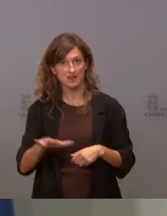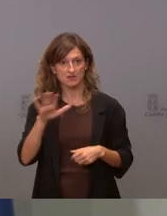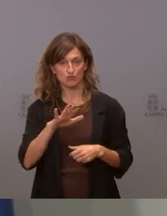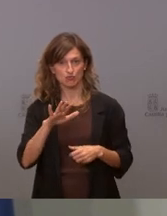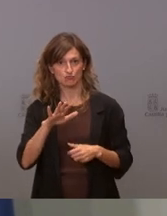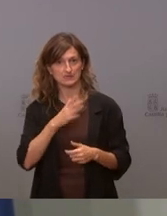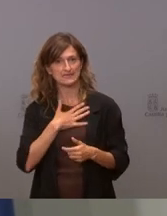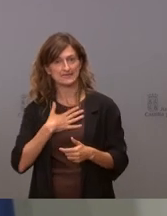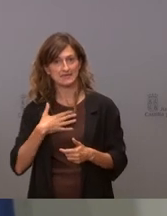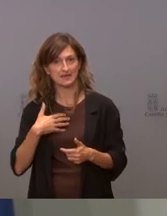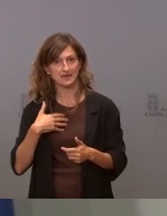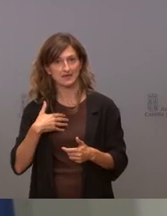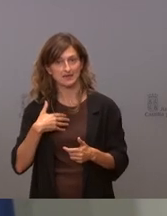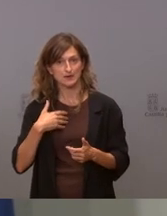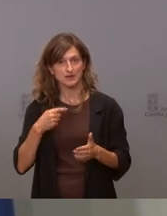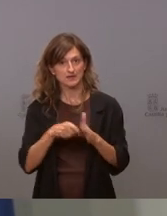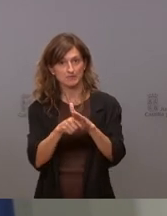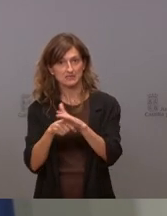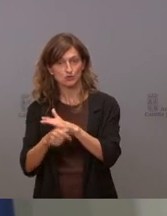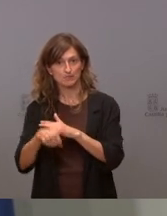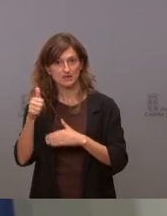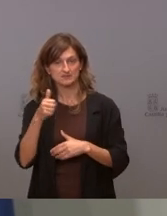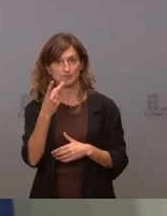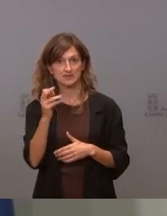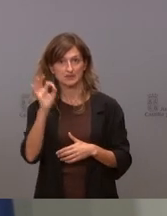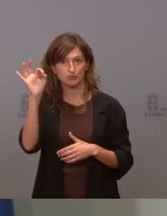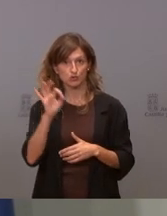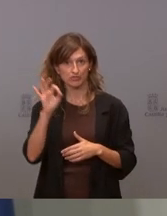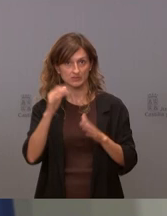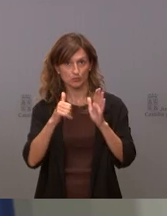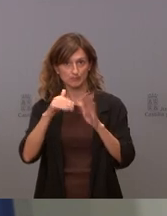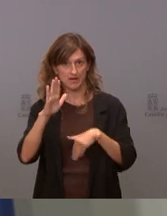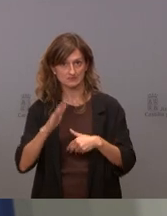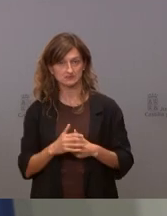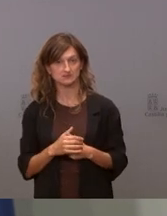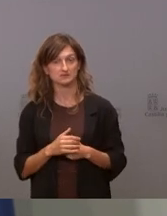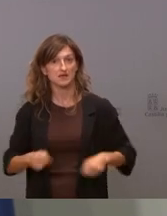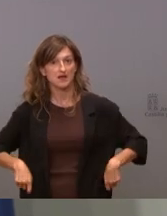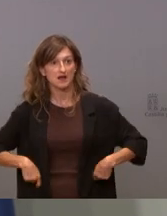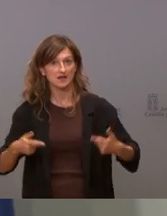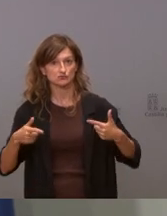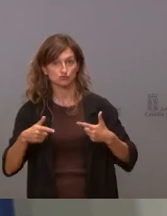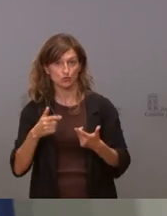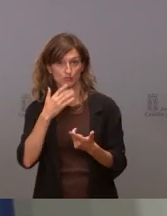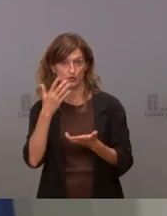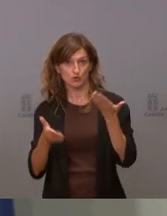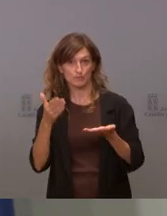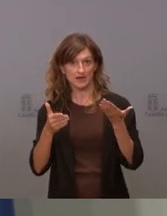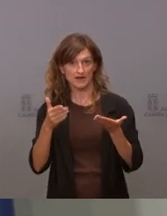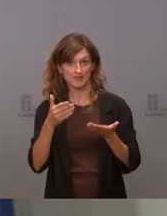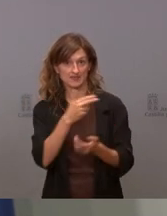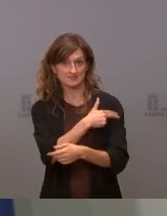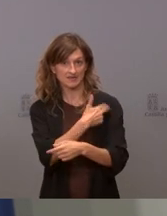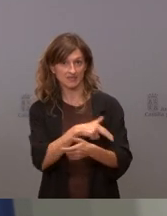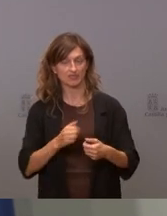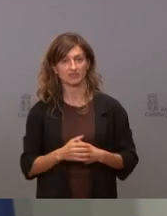apuesta por una mayor inversión. Hemos superado el 20% del gasto en el conjunto del gasto sanitario.